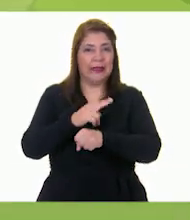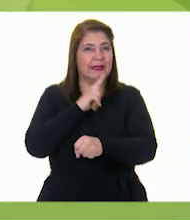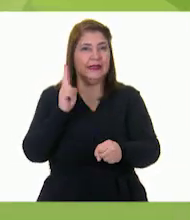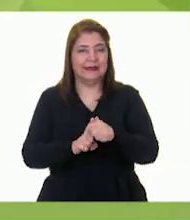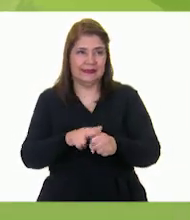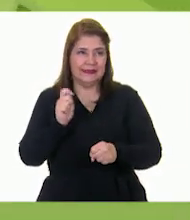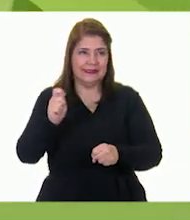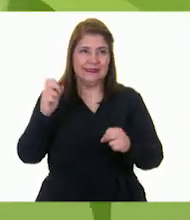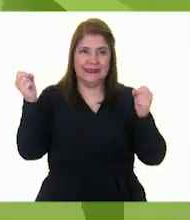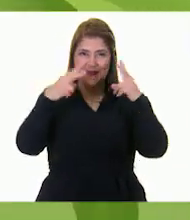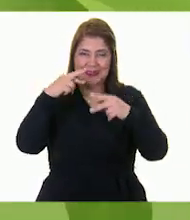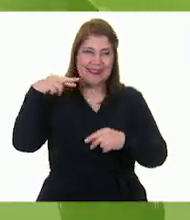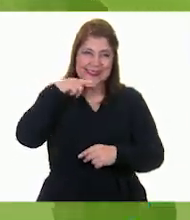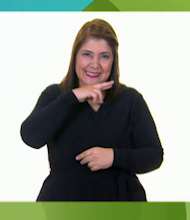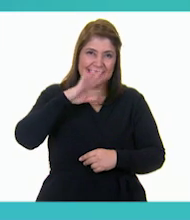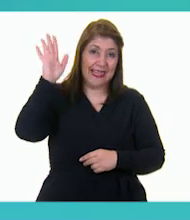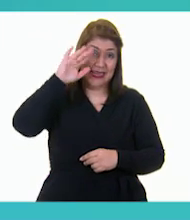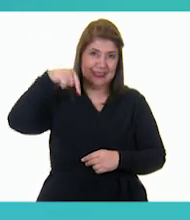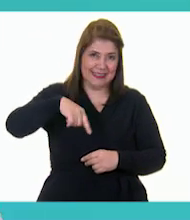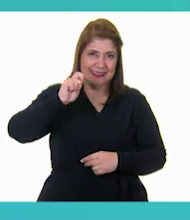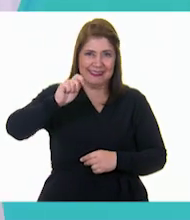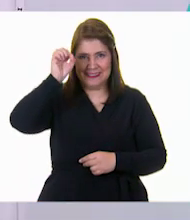de sandía potosina.